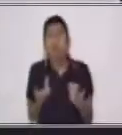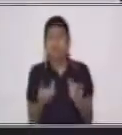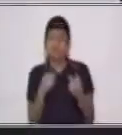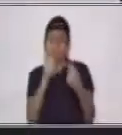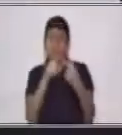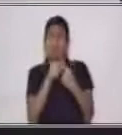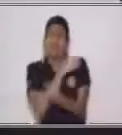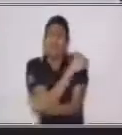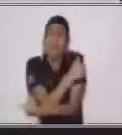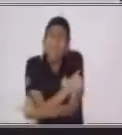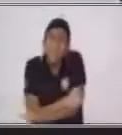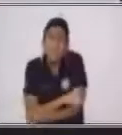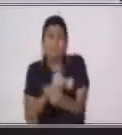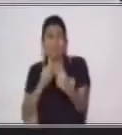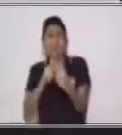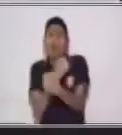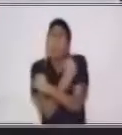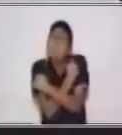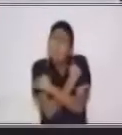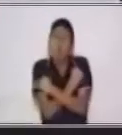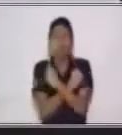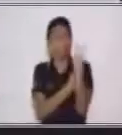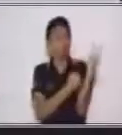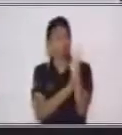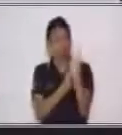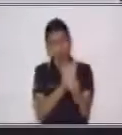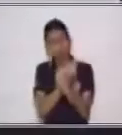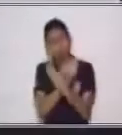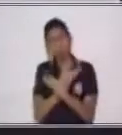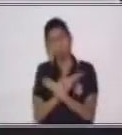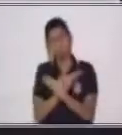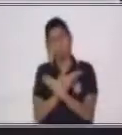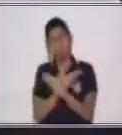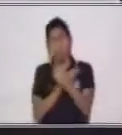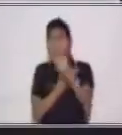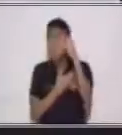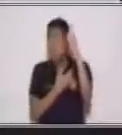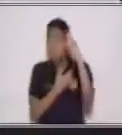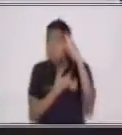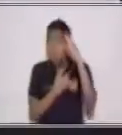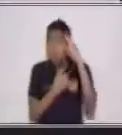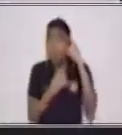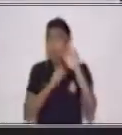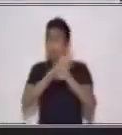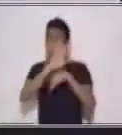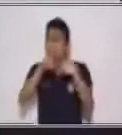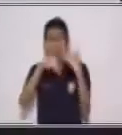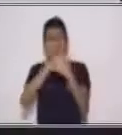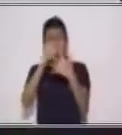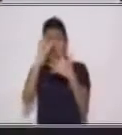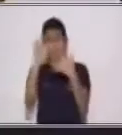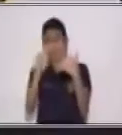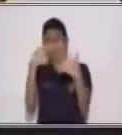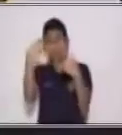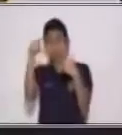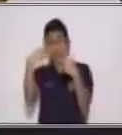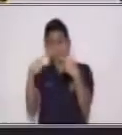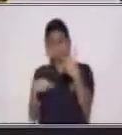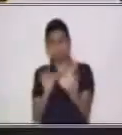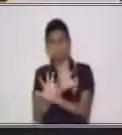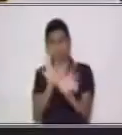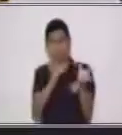cariño y mucho amor de parte de tus abuelitos. Recuerda que no todas las cosas que nos dan